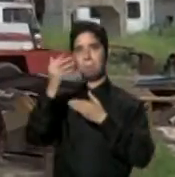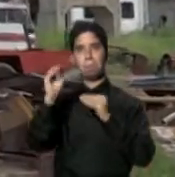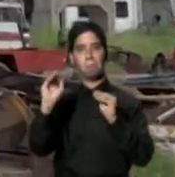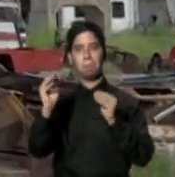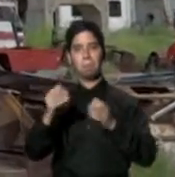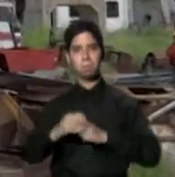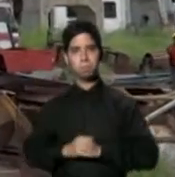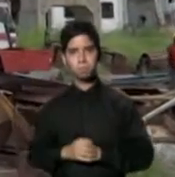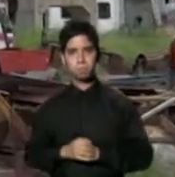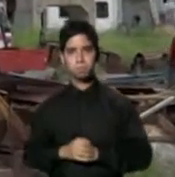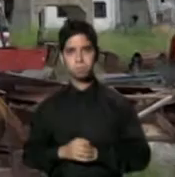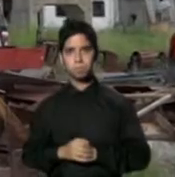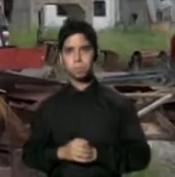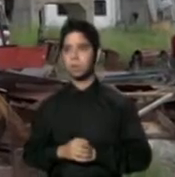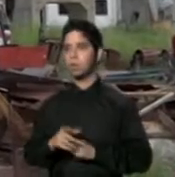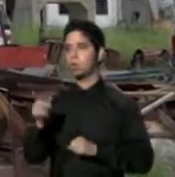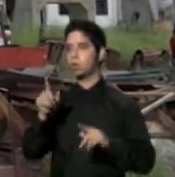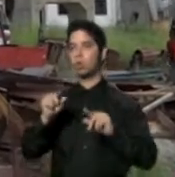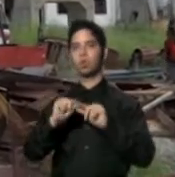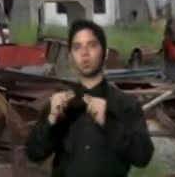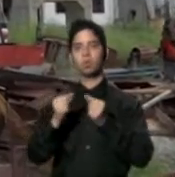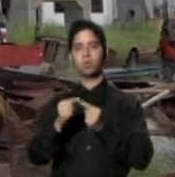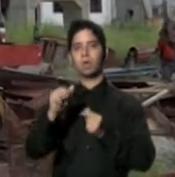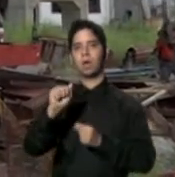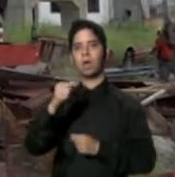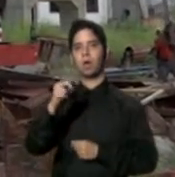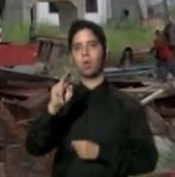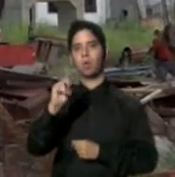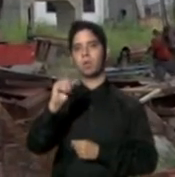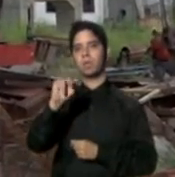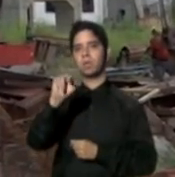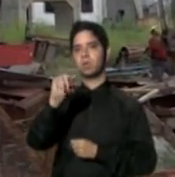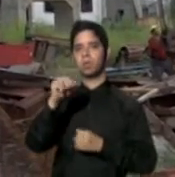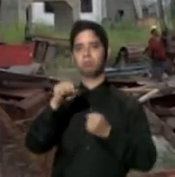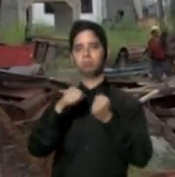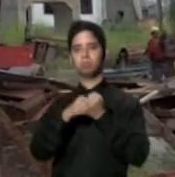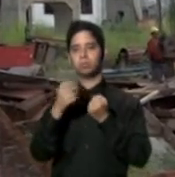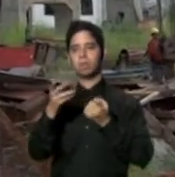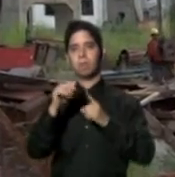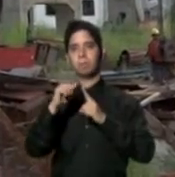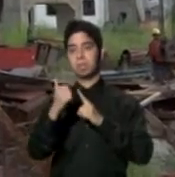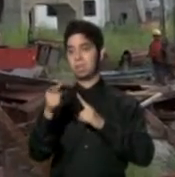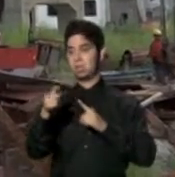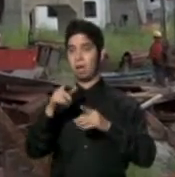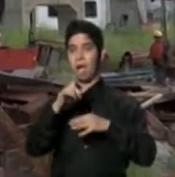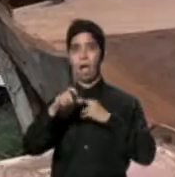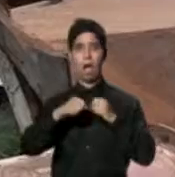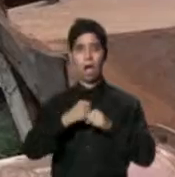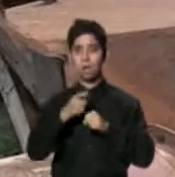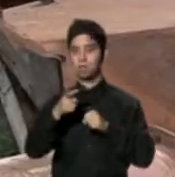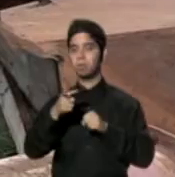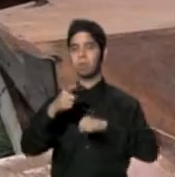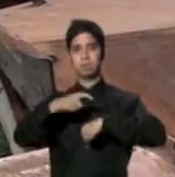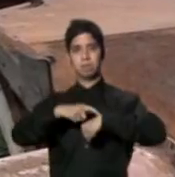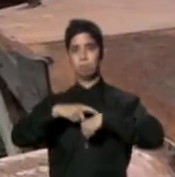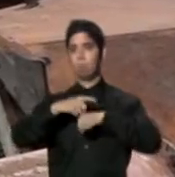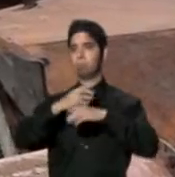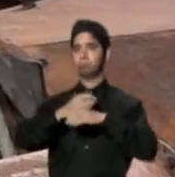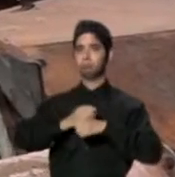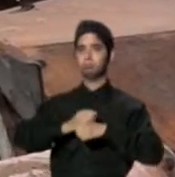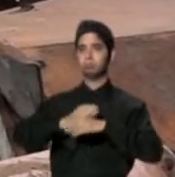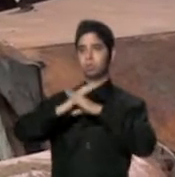Aguadeños por Conservación del Ambiente y el Centro Cultural de Aguada, quienes llevan años luchando por la protección de estas instalaciones,